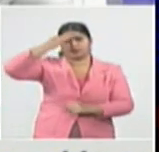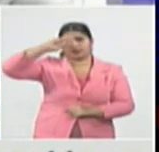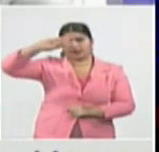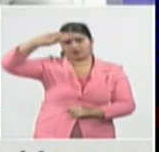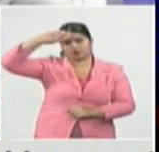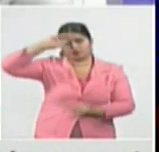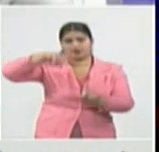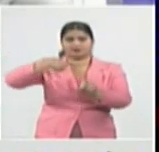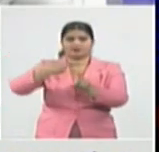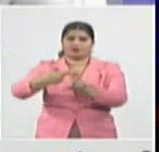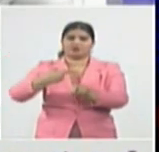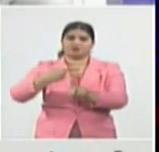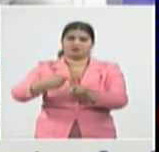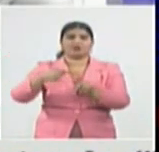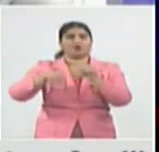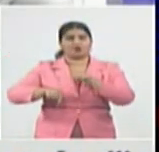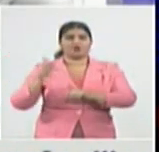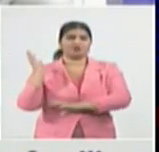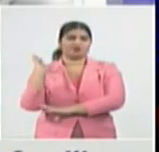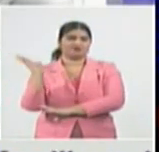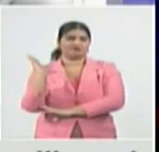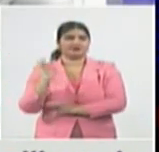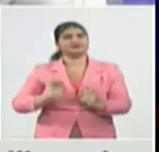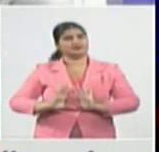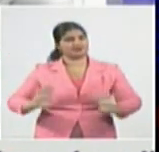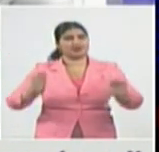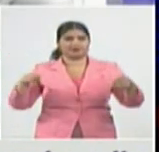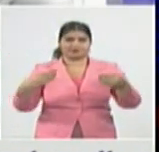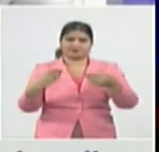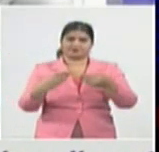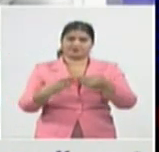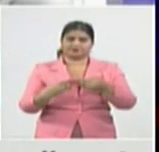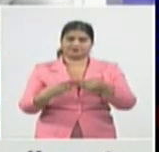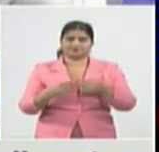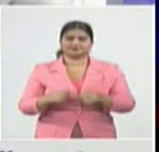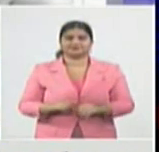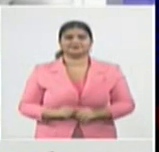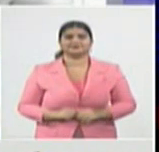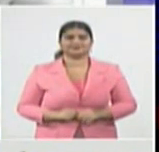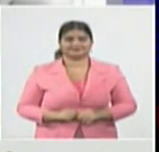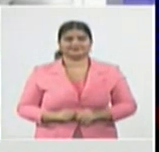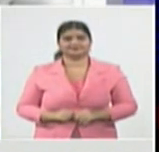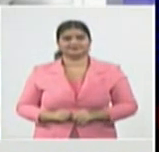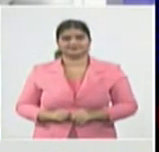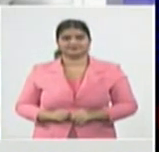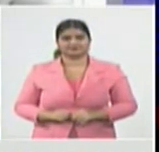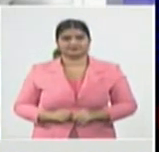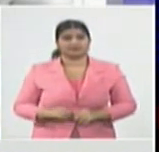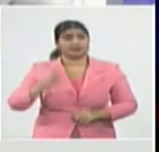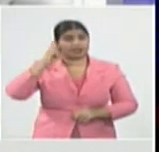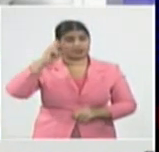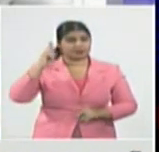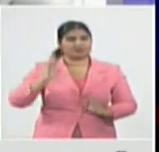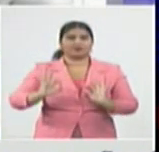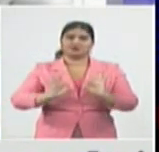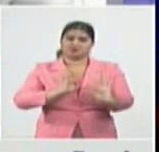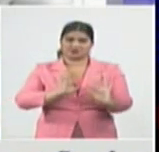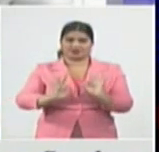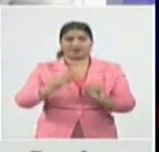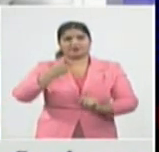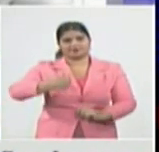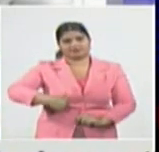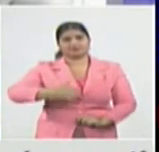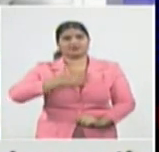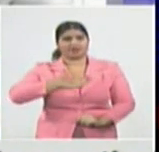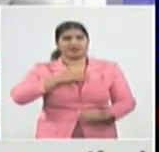esta conferencia que lleva siempre el comportamiento de la COVID-19 en la Nación a esta hora siempre le recordamos nuestro mensaje